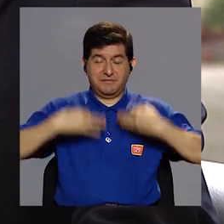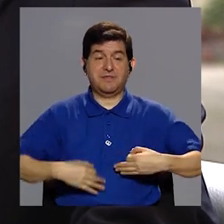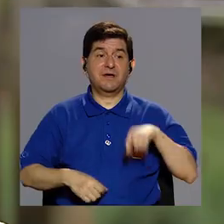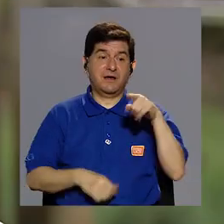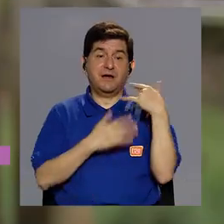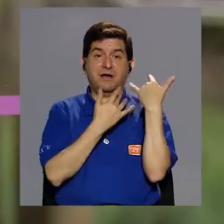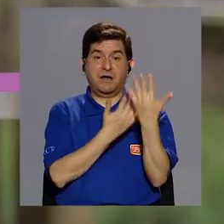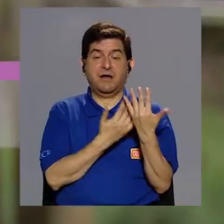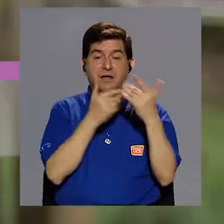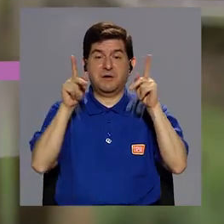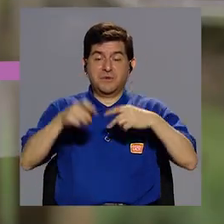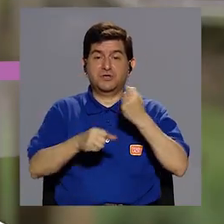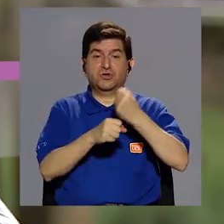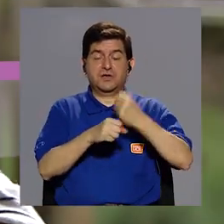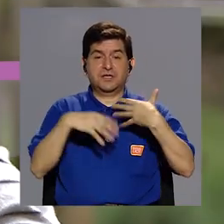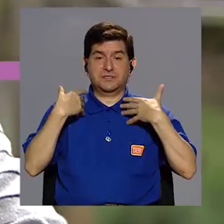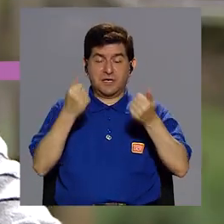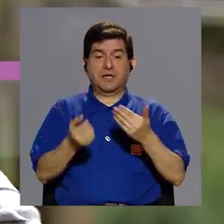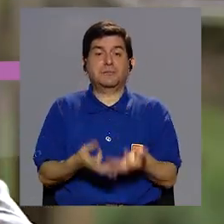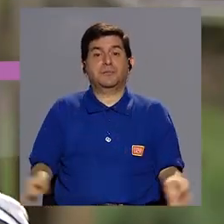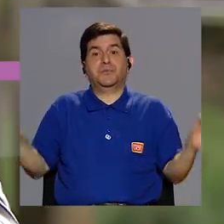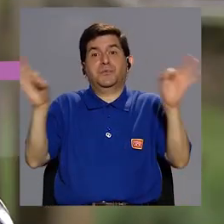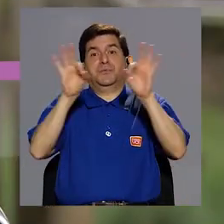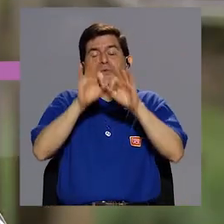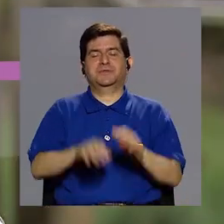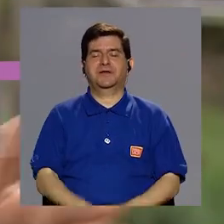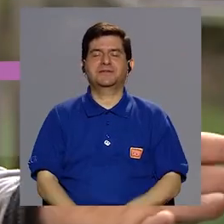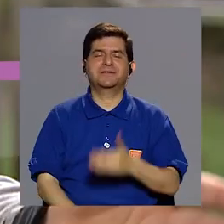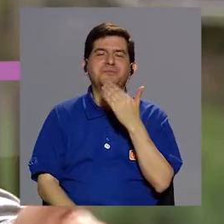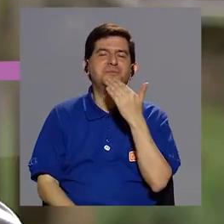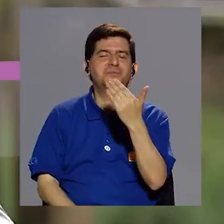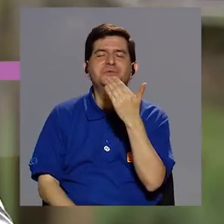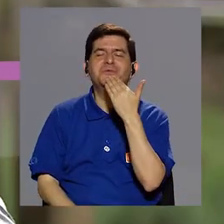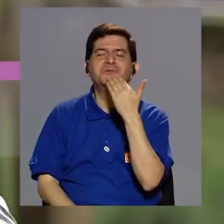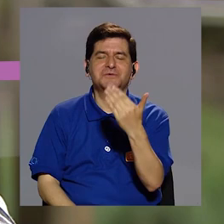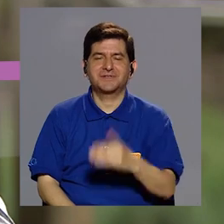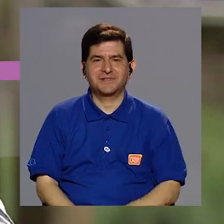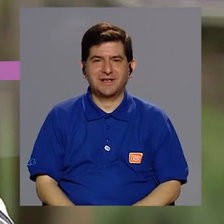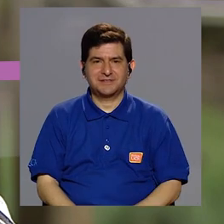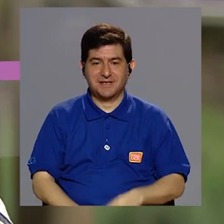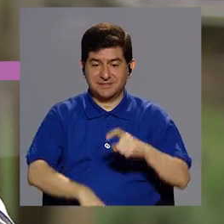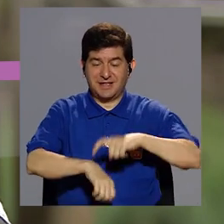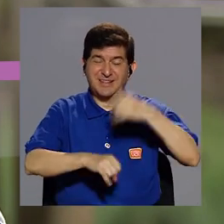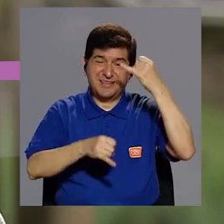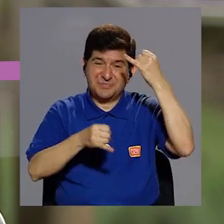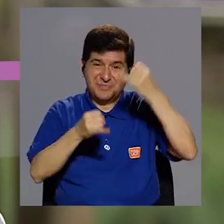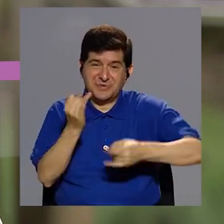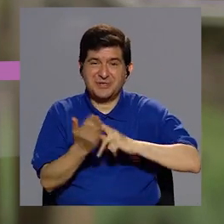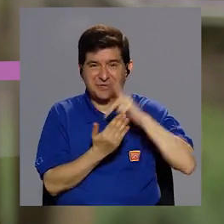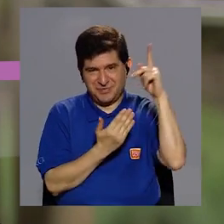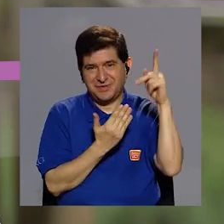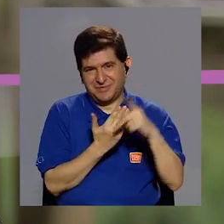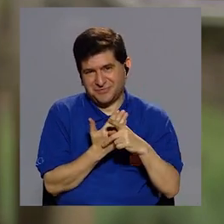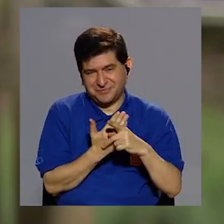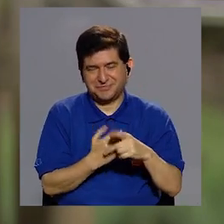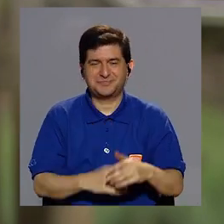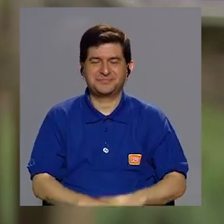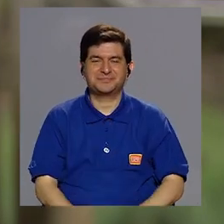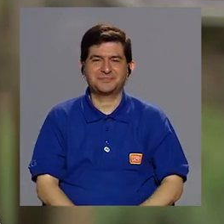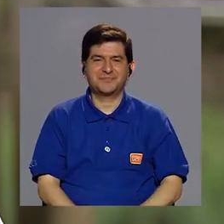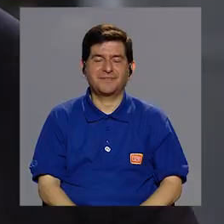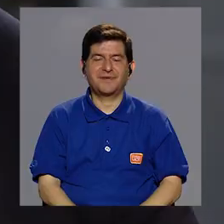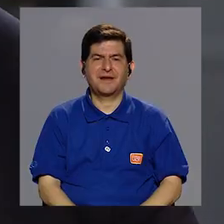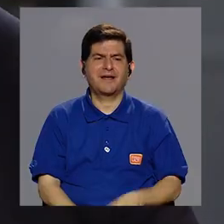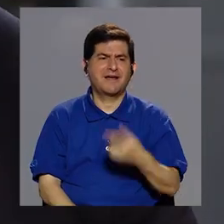actividad física. Bueno, eso esperamos, ¿verdad? Para los que trabajamos en salud, eso sería fundamental. Doctor, de verdad que muchísimas gracias. Se nos fue, pues, ya el tiempo del programa